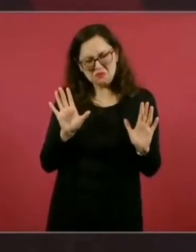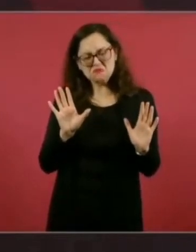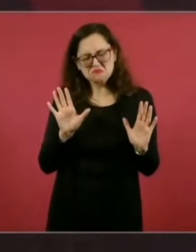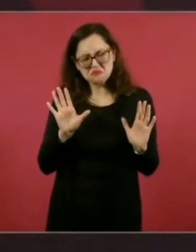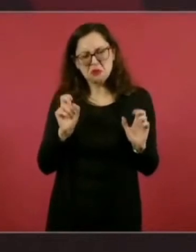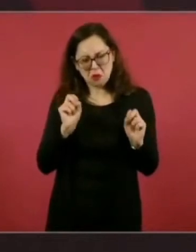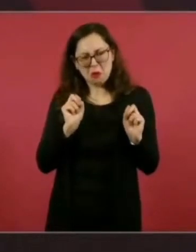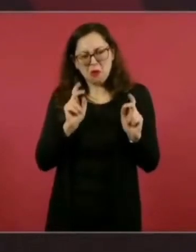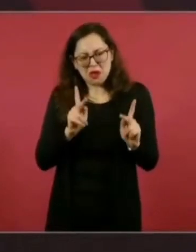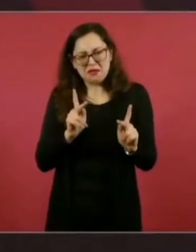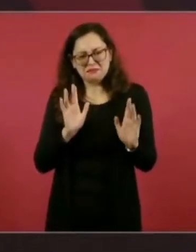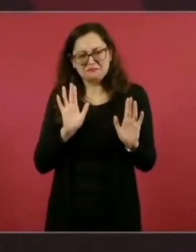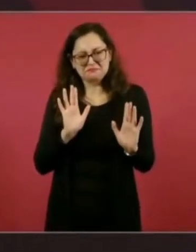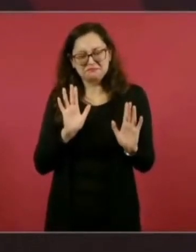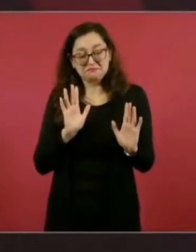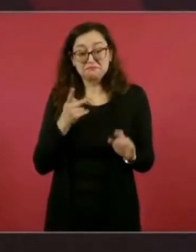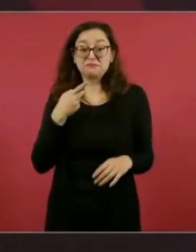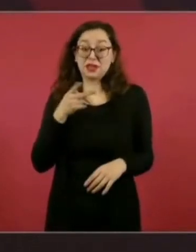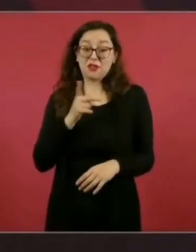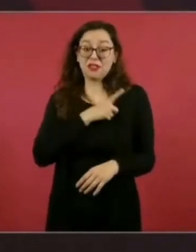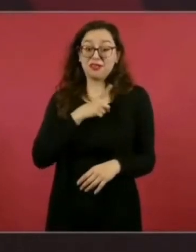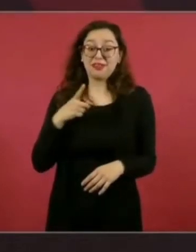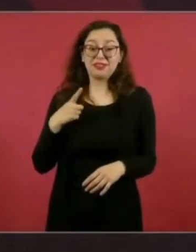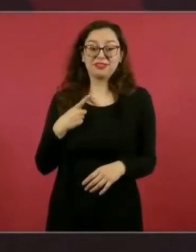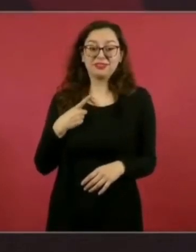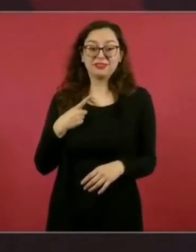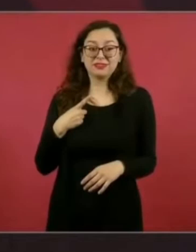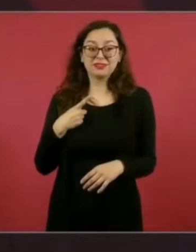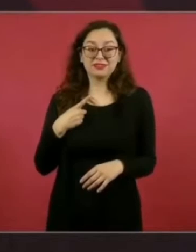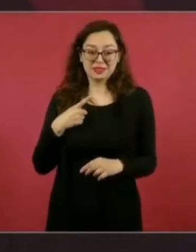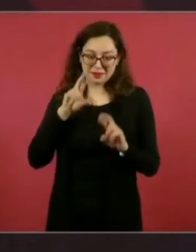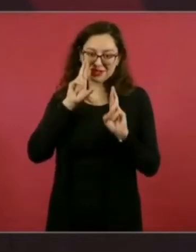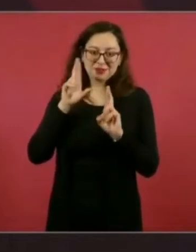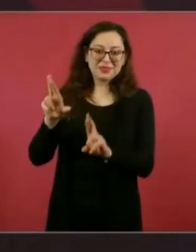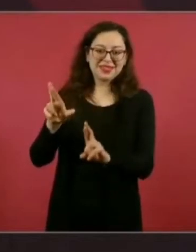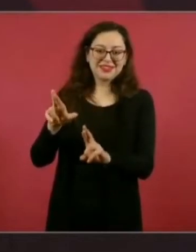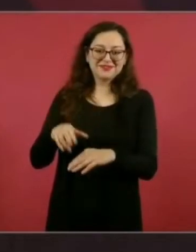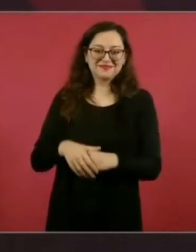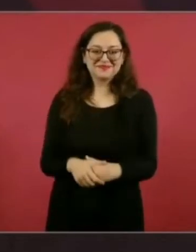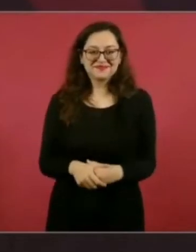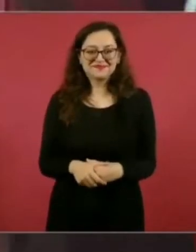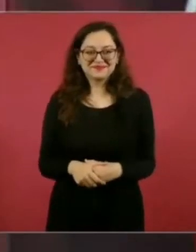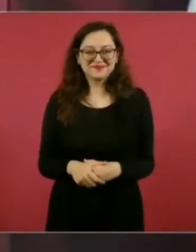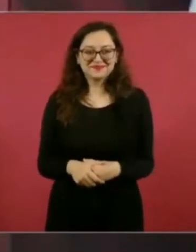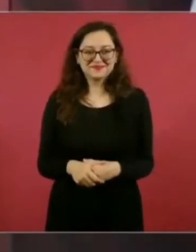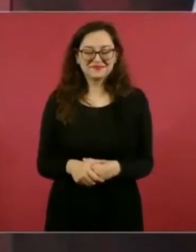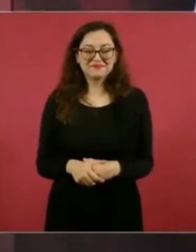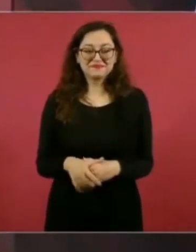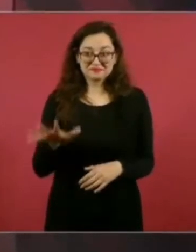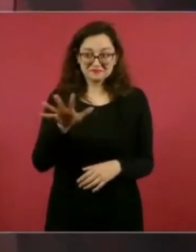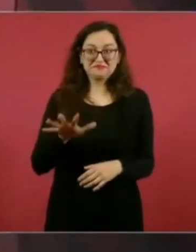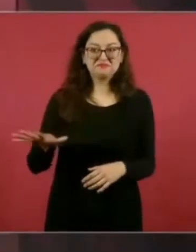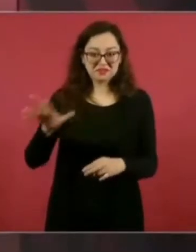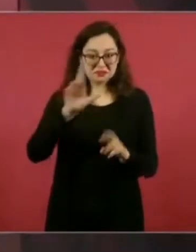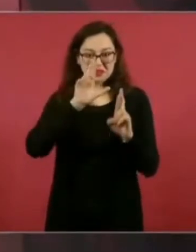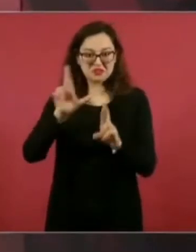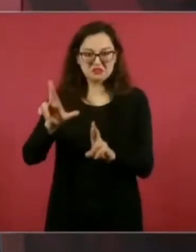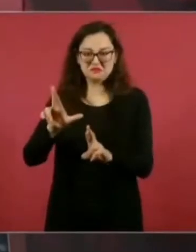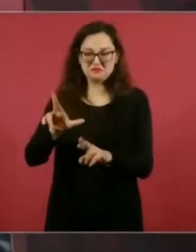que cuando menos lo respeten, que no lo ofendan,